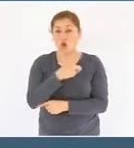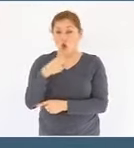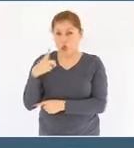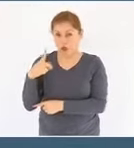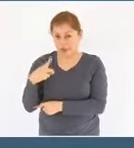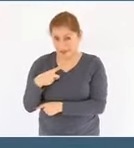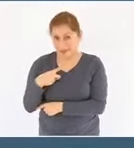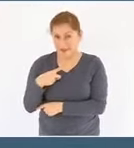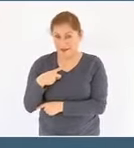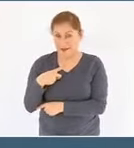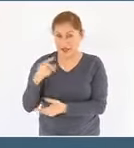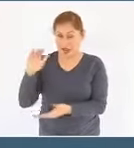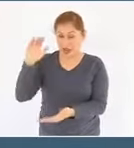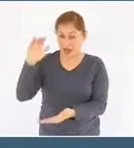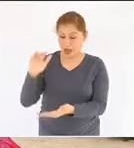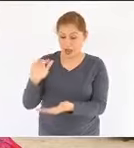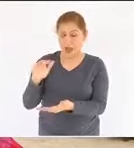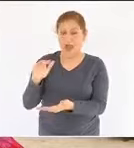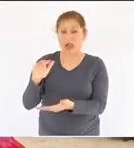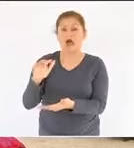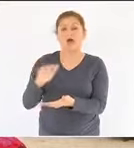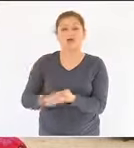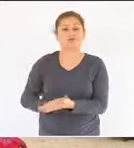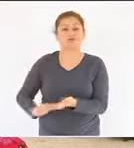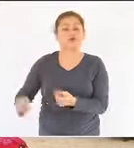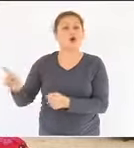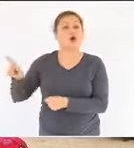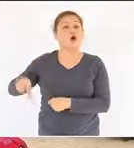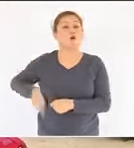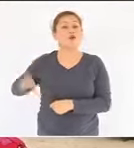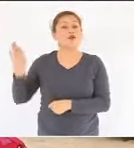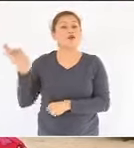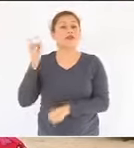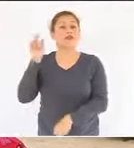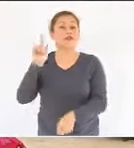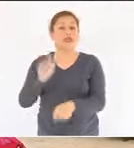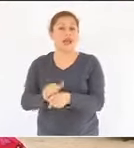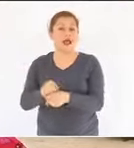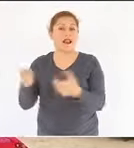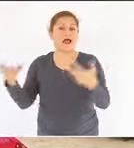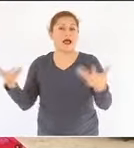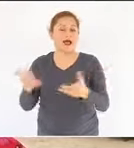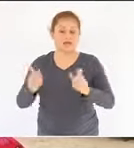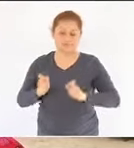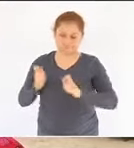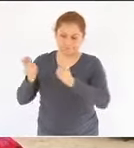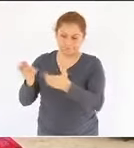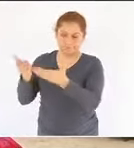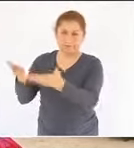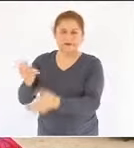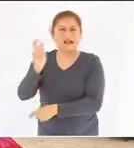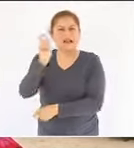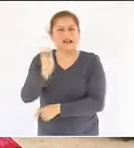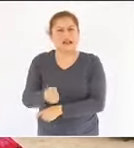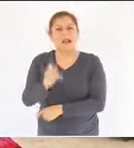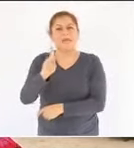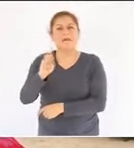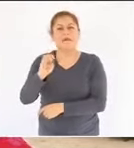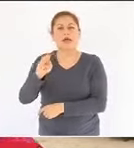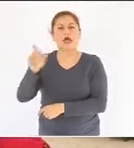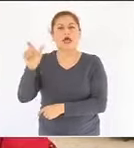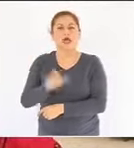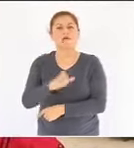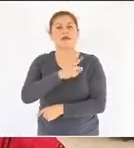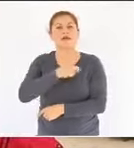Mexicanos serán absorbidas por el Gobierno Federal lo que significará que Pemex reduzca su deuda en